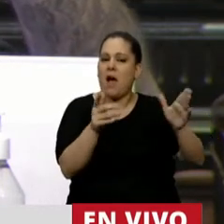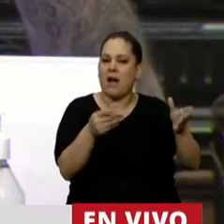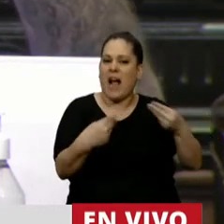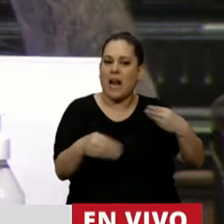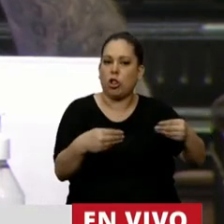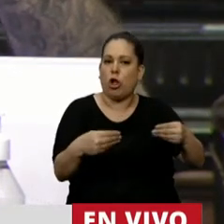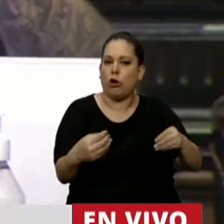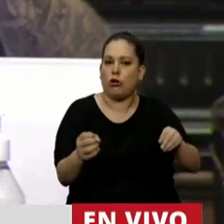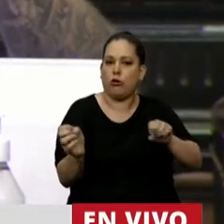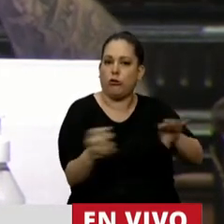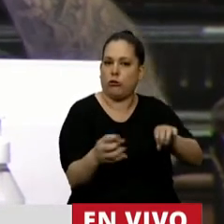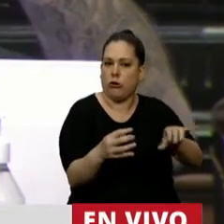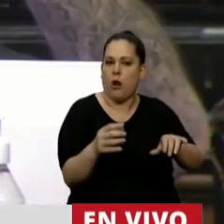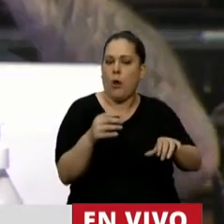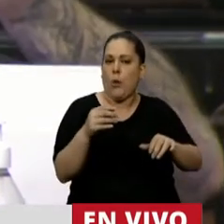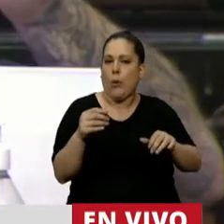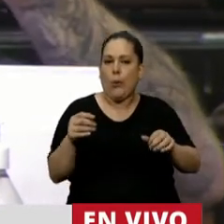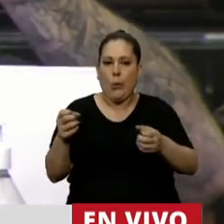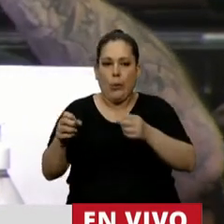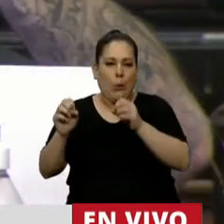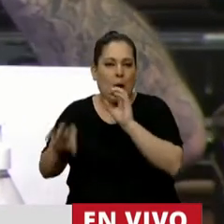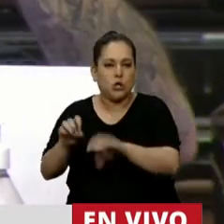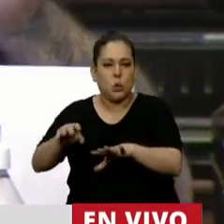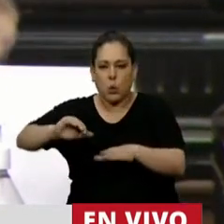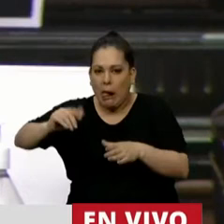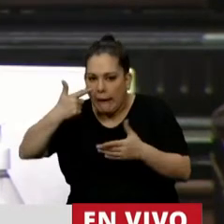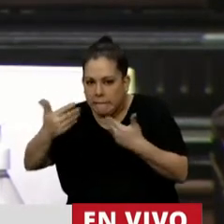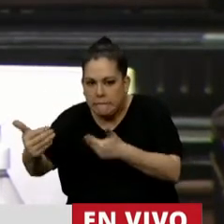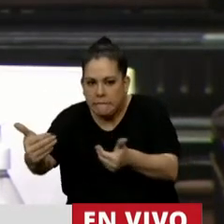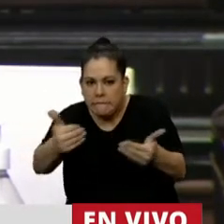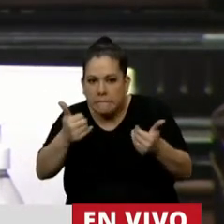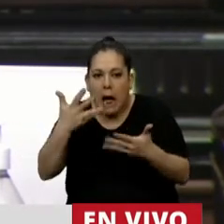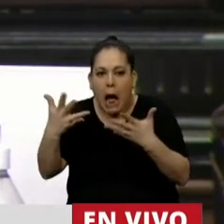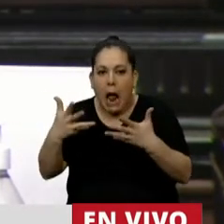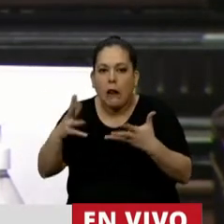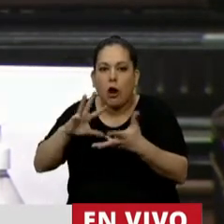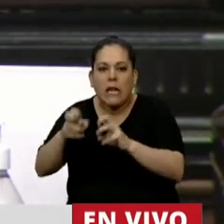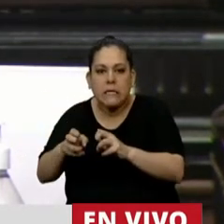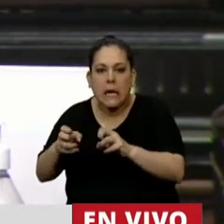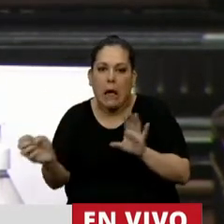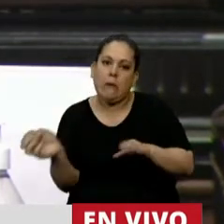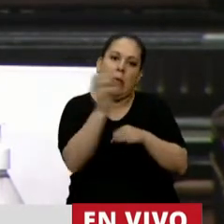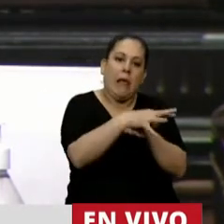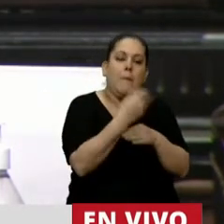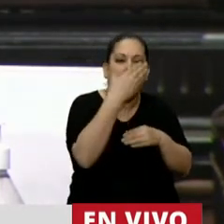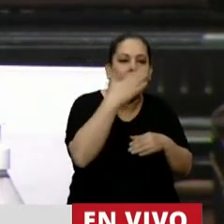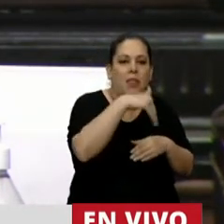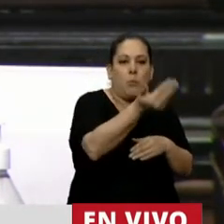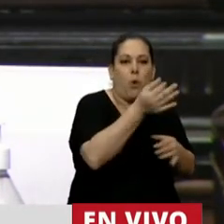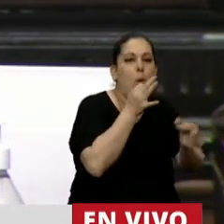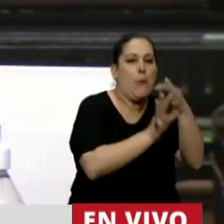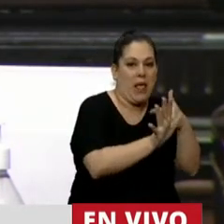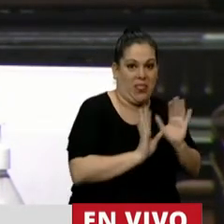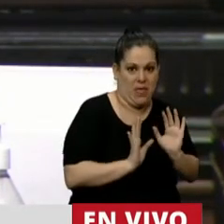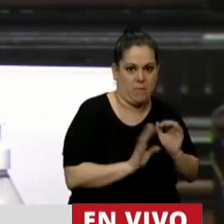trabajando, revolviendo la basura, buscando un cartón o algún material reciclable para poder ir a venderlo. En